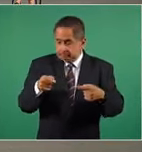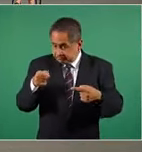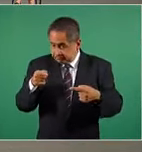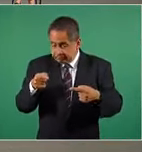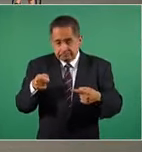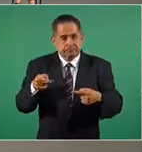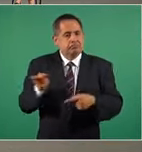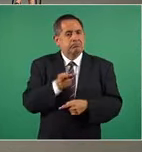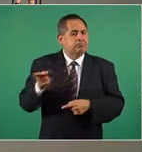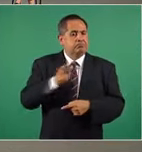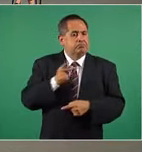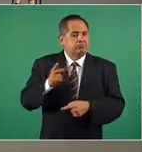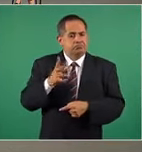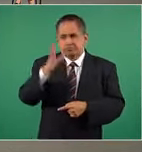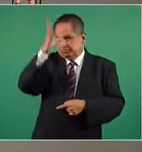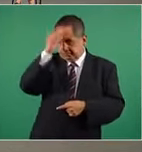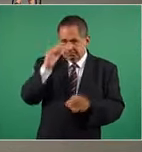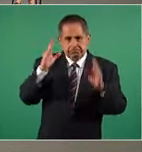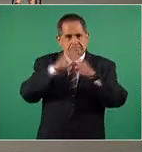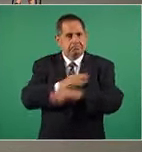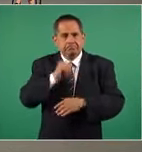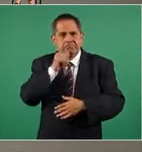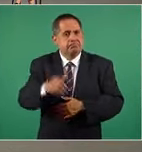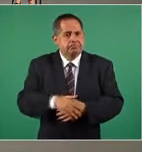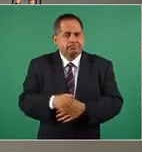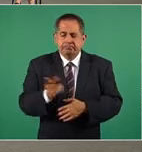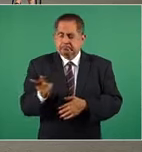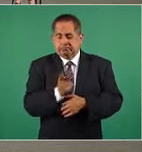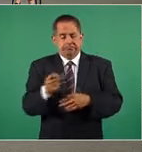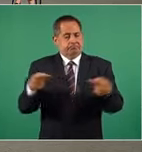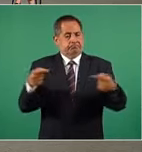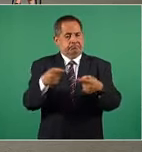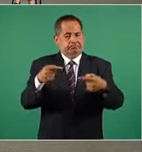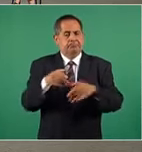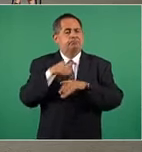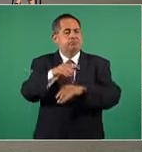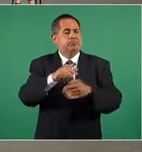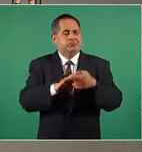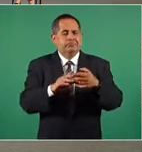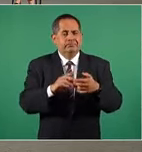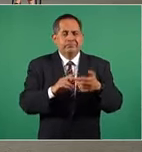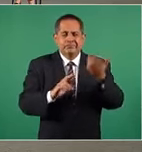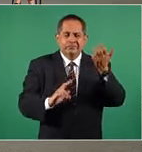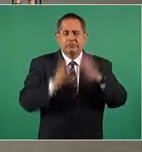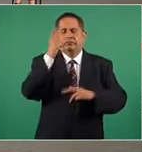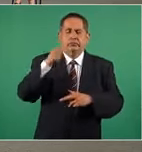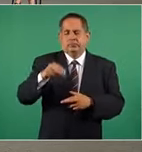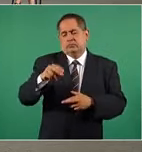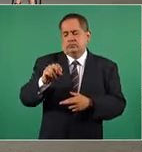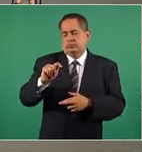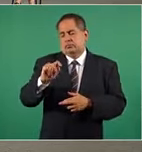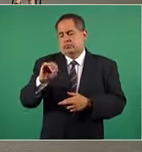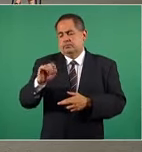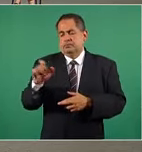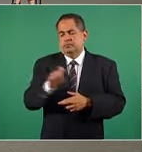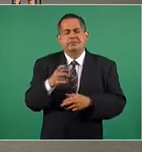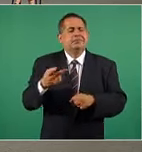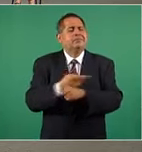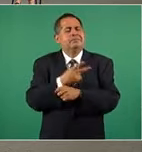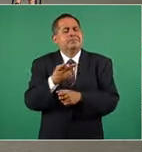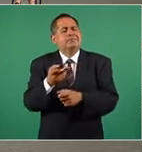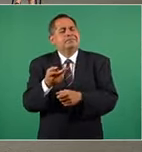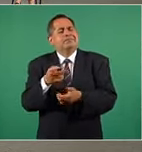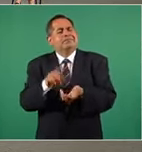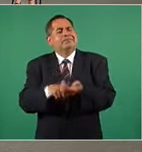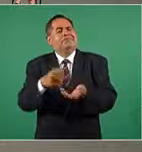parecen no ponerse de acuerdo en qué es lo que se tiene que hacer en el caso de la huelga de Notimex. ¿Qué va a pasar con este asunto,